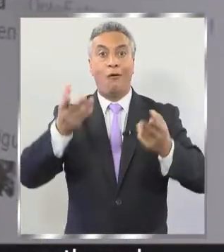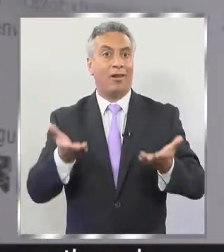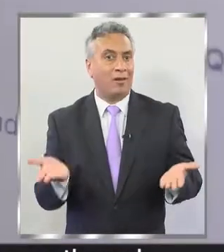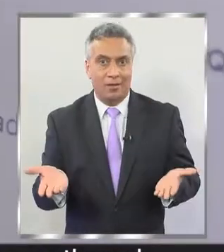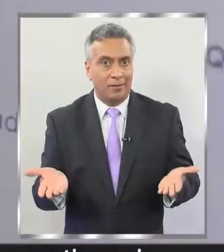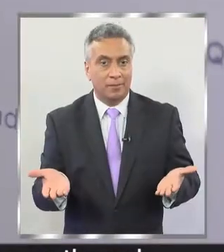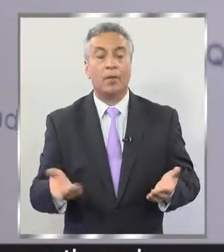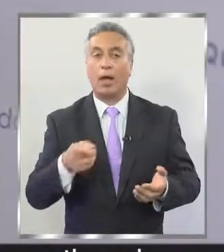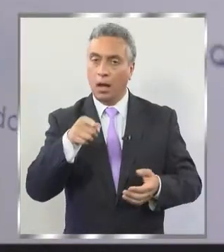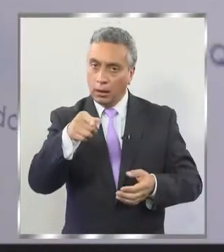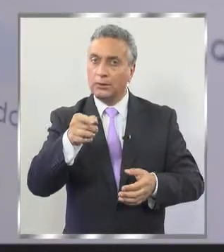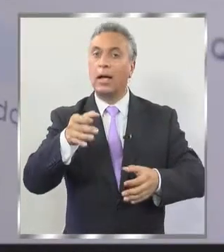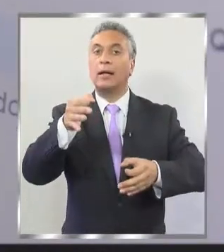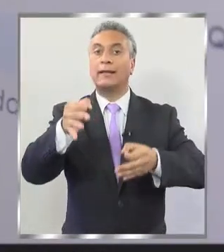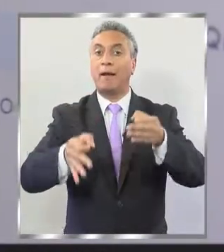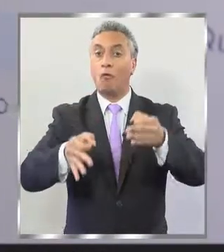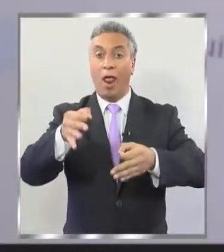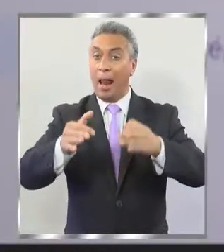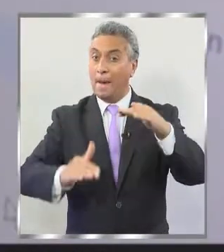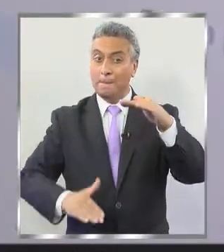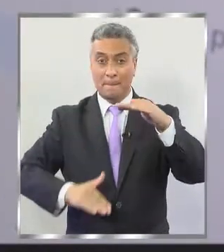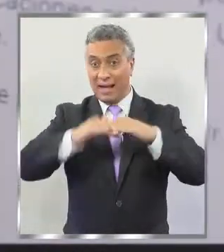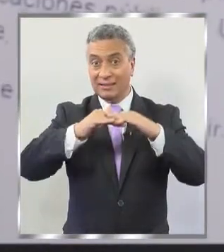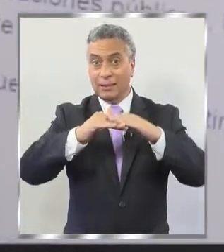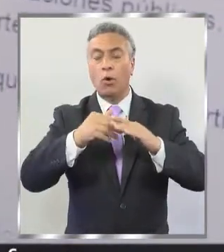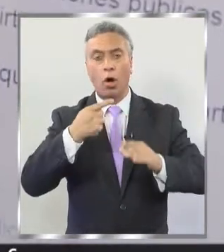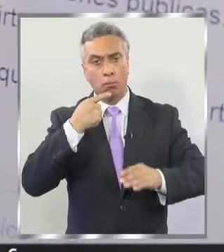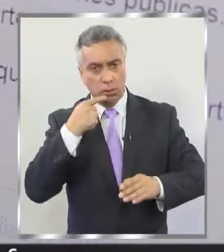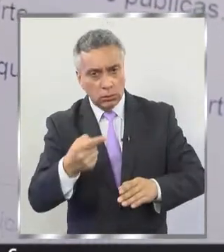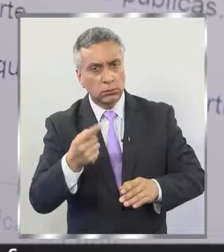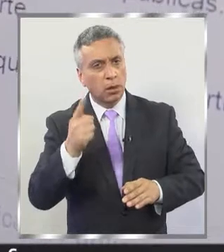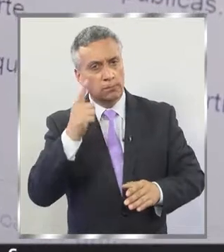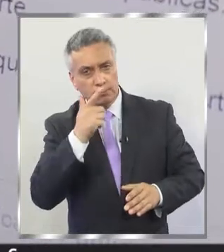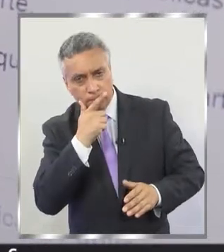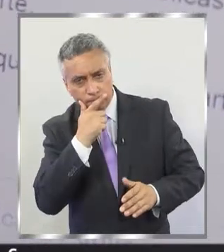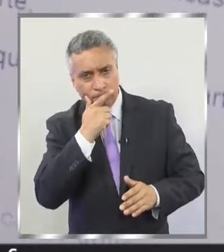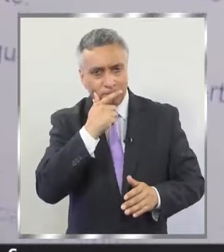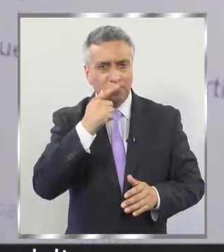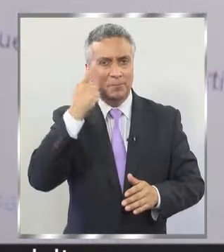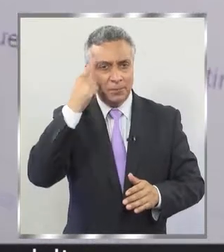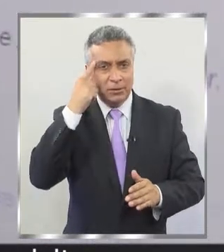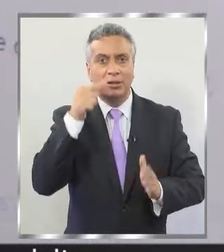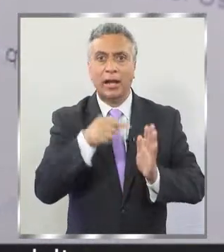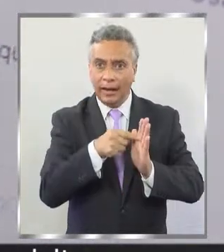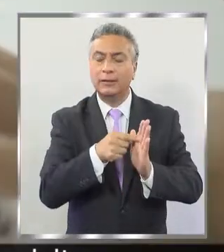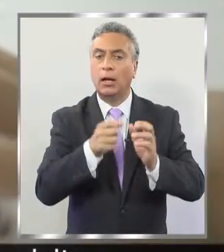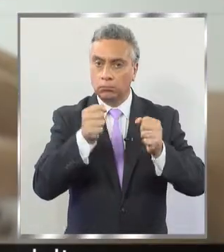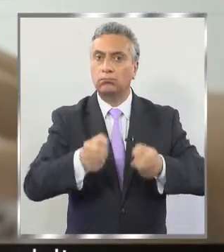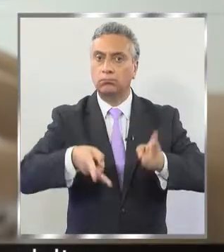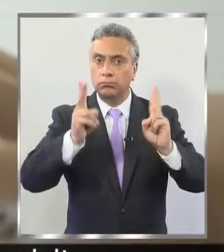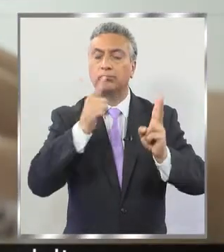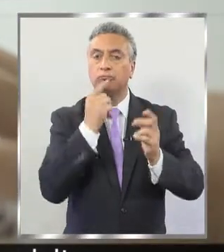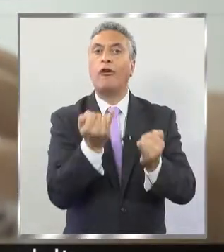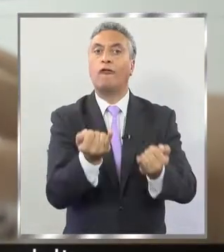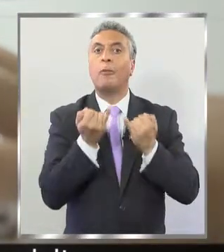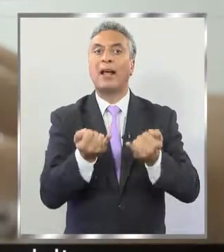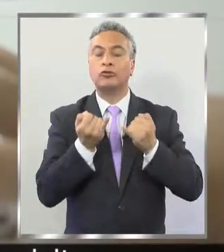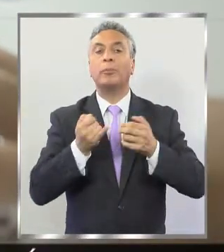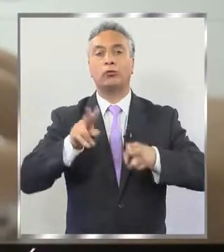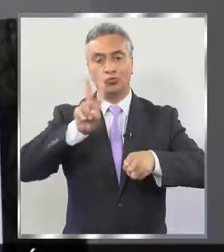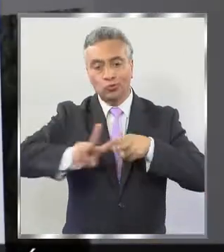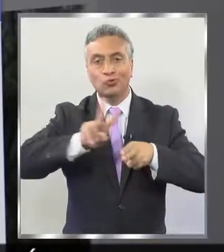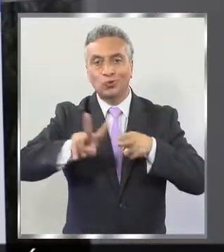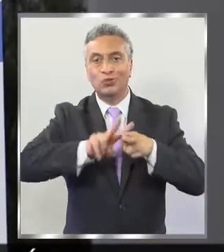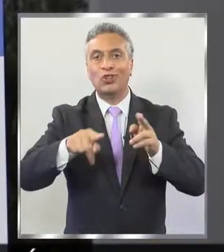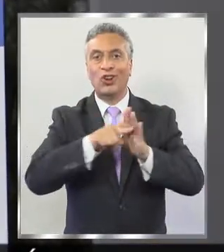del máximo tribunal sobre la legitimidad de utilizar estos recursos que surgen como fuente de información para resolver delitos,